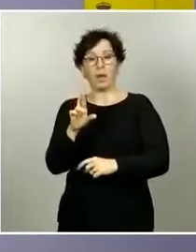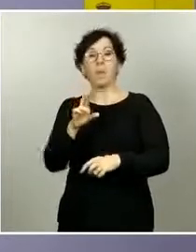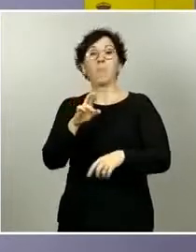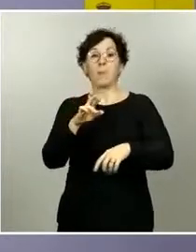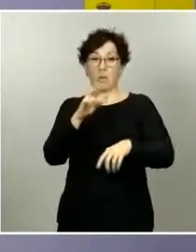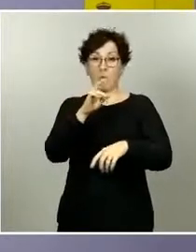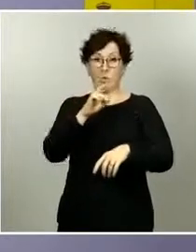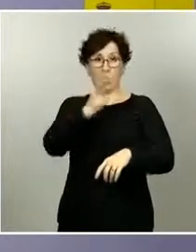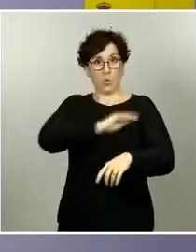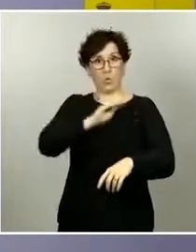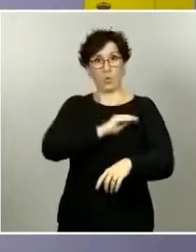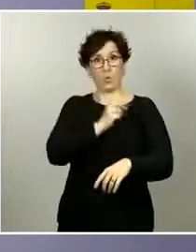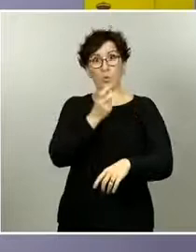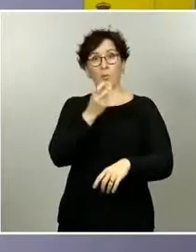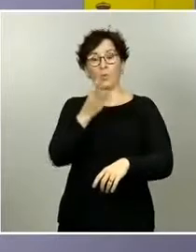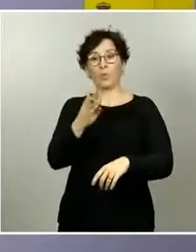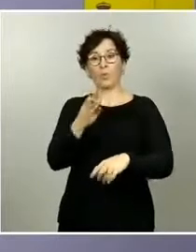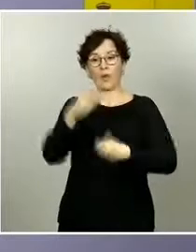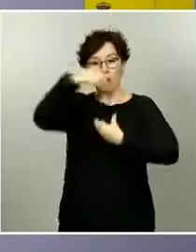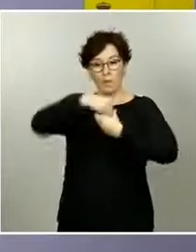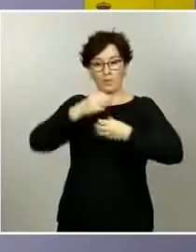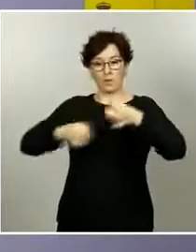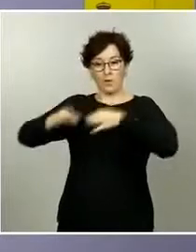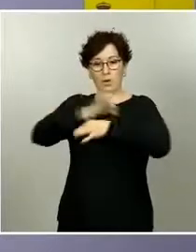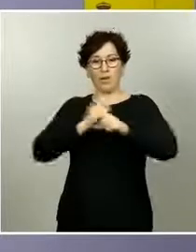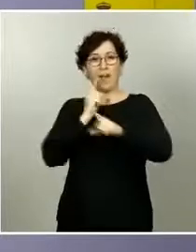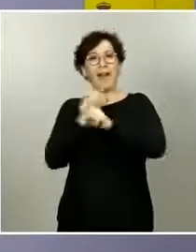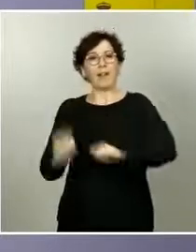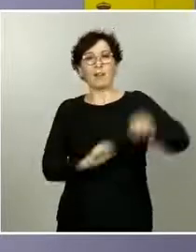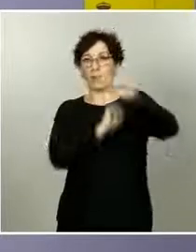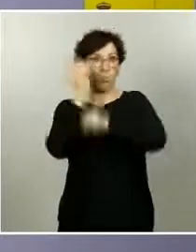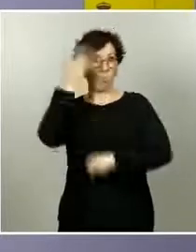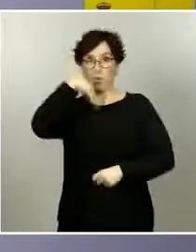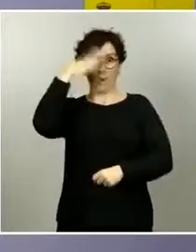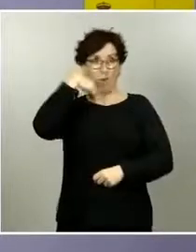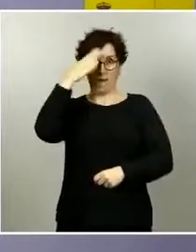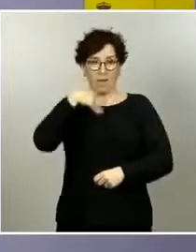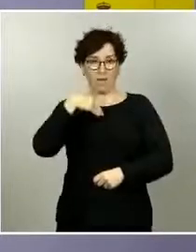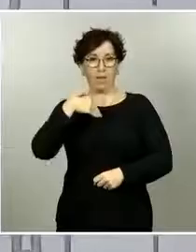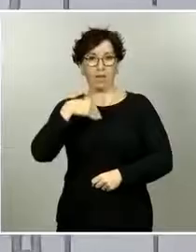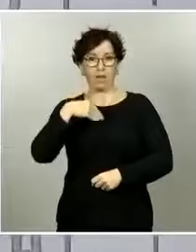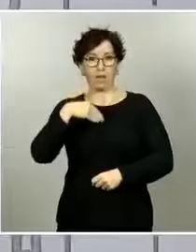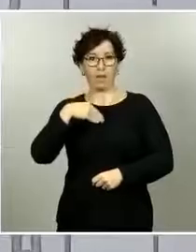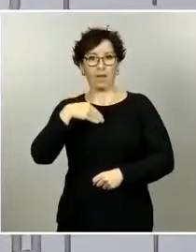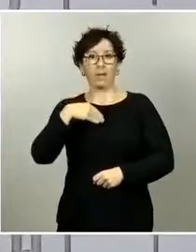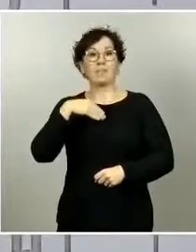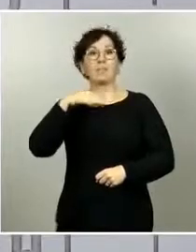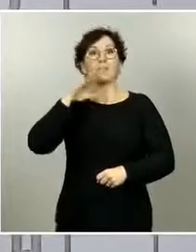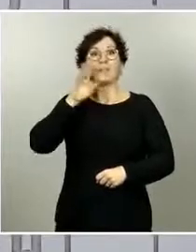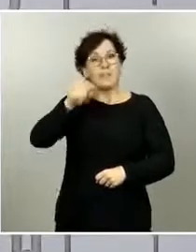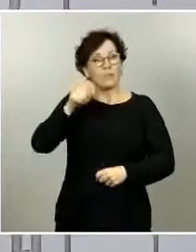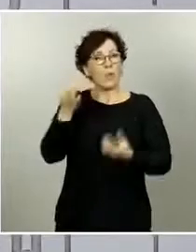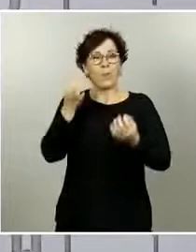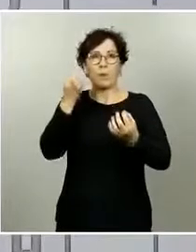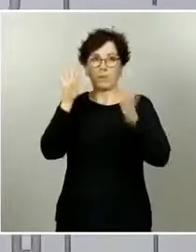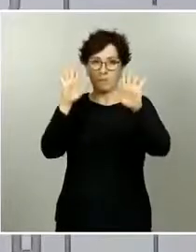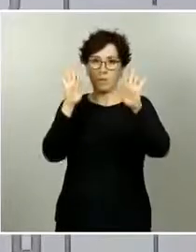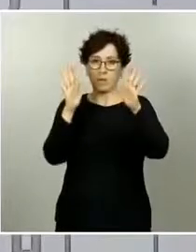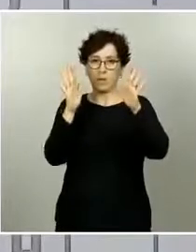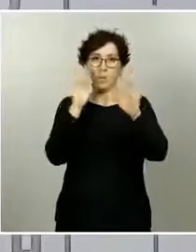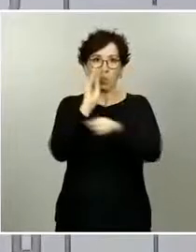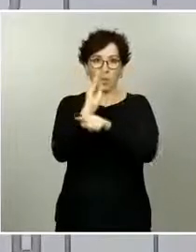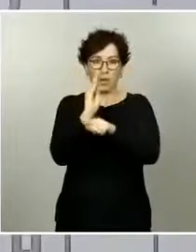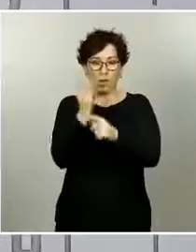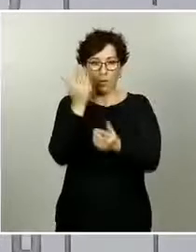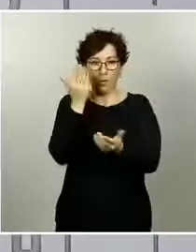y un porcentaje no muy grande no se les ha identificado anticuerpos, no se les identificado esas